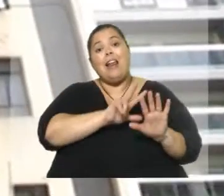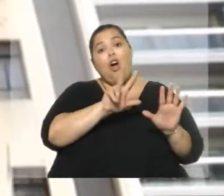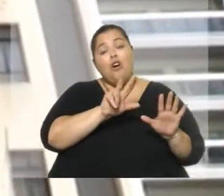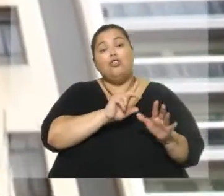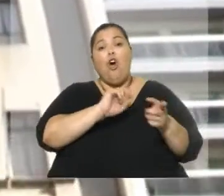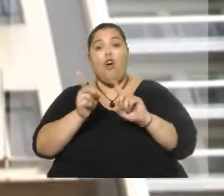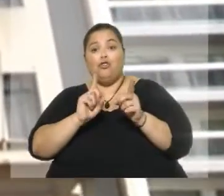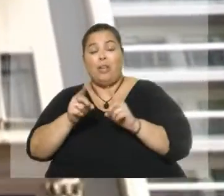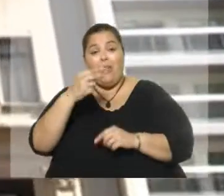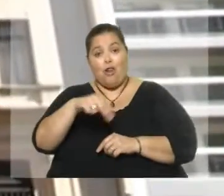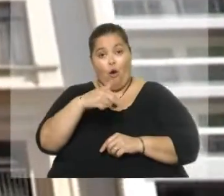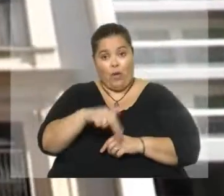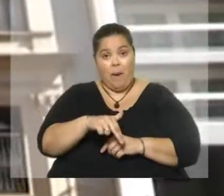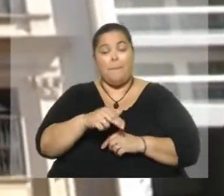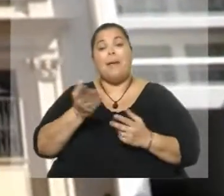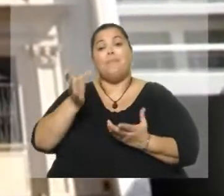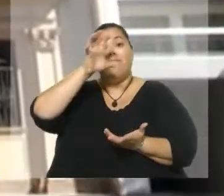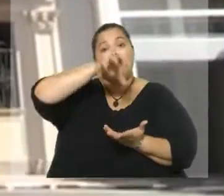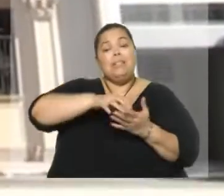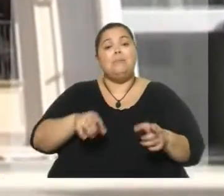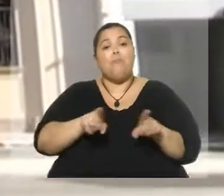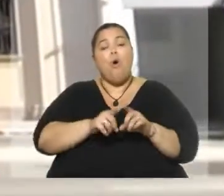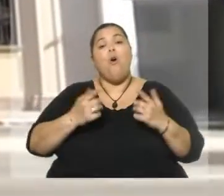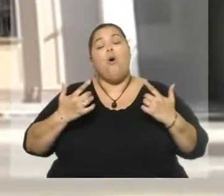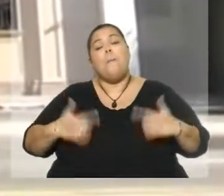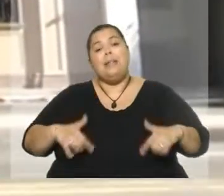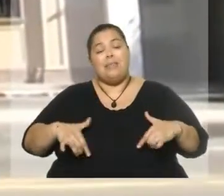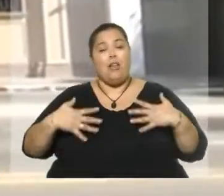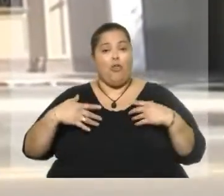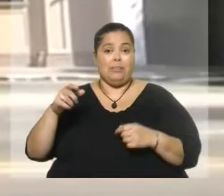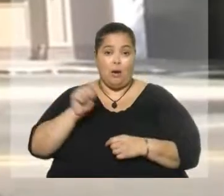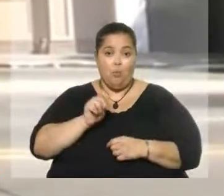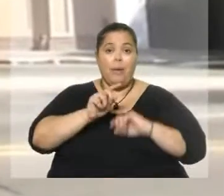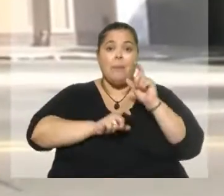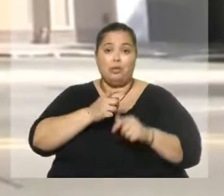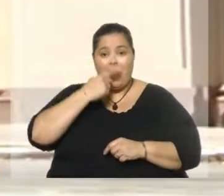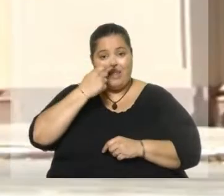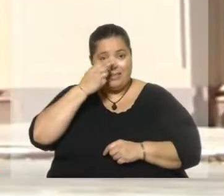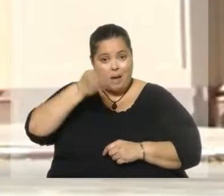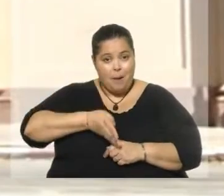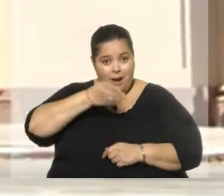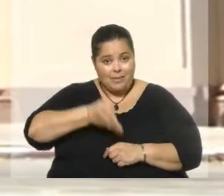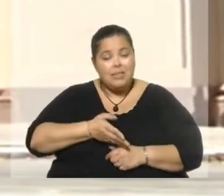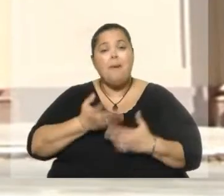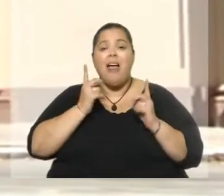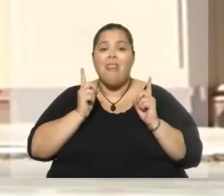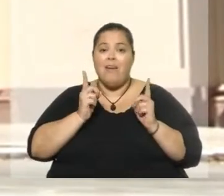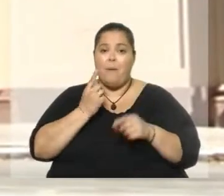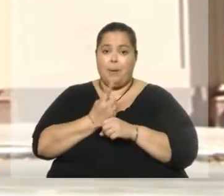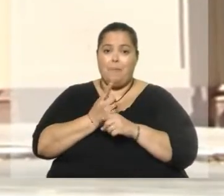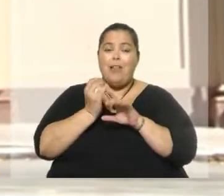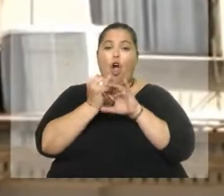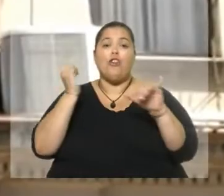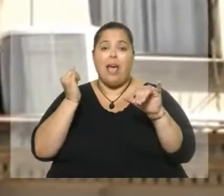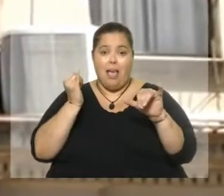17 horas en las instalaciones del Ministerio de Salud Pública, y los interesados en participar deberán inscribirse previamente por correo electrónico a la